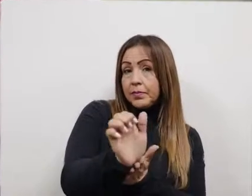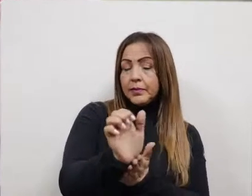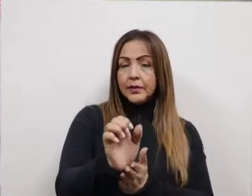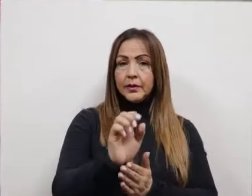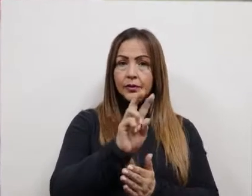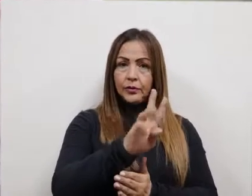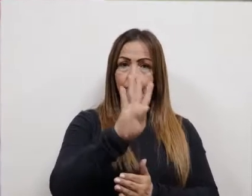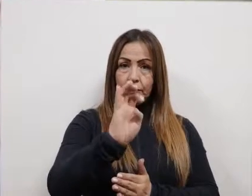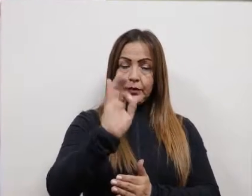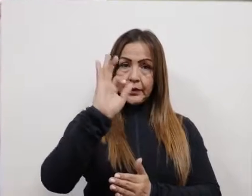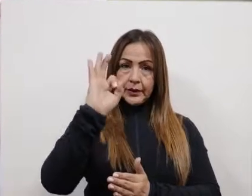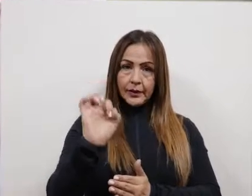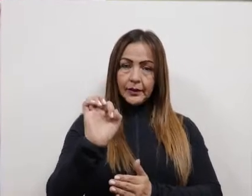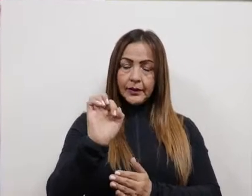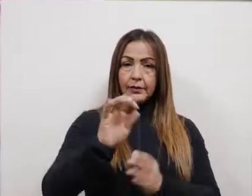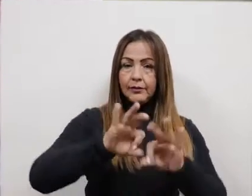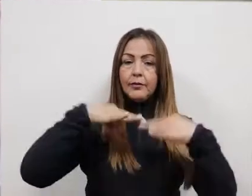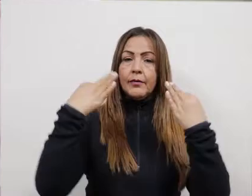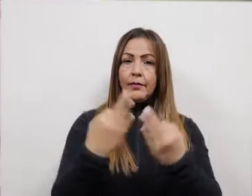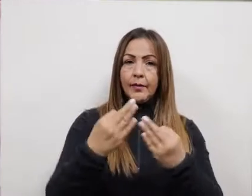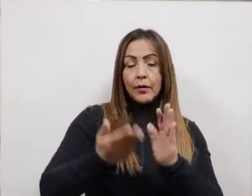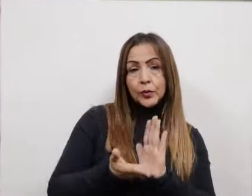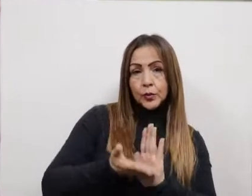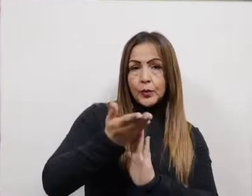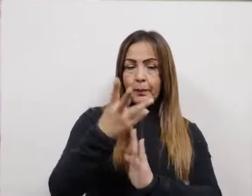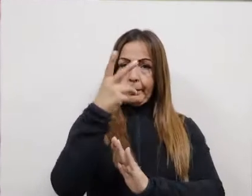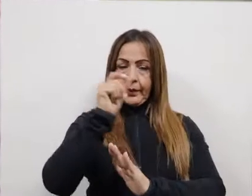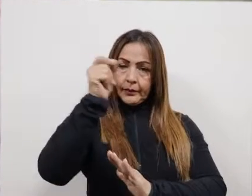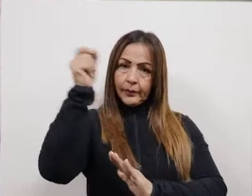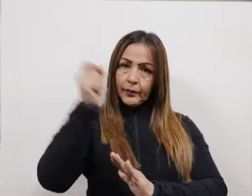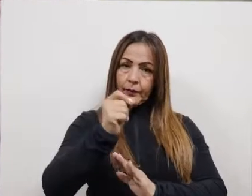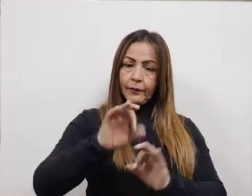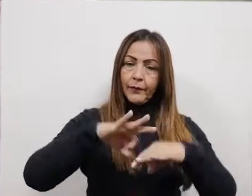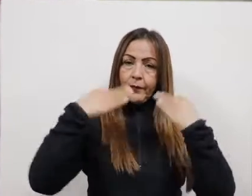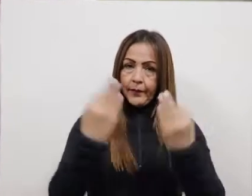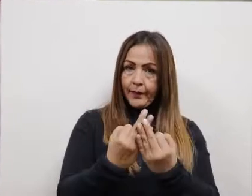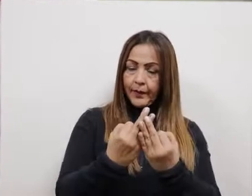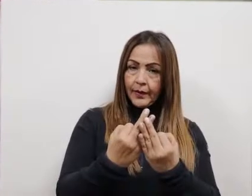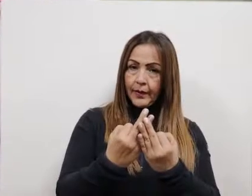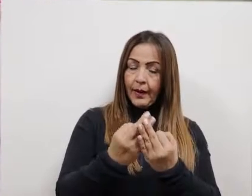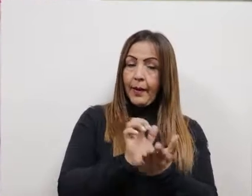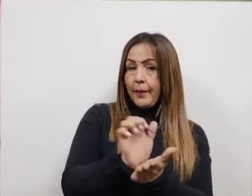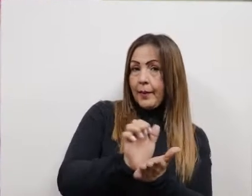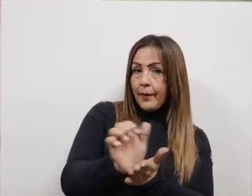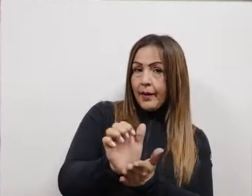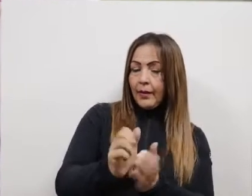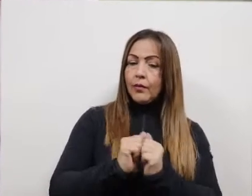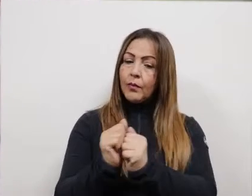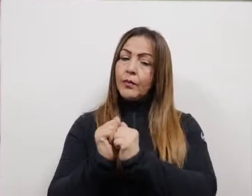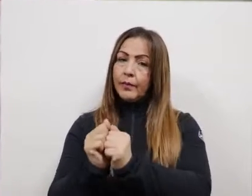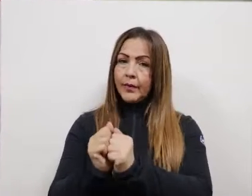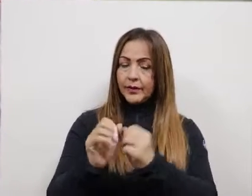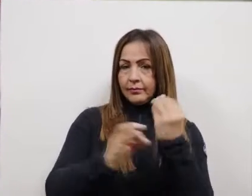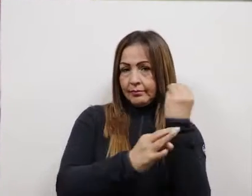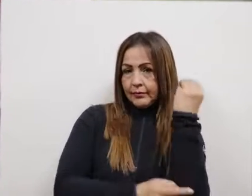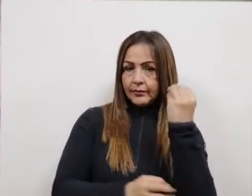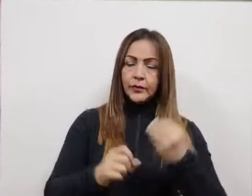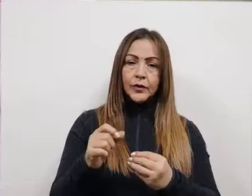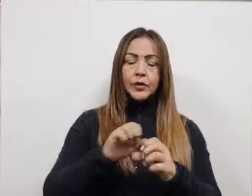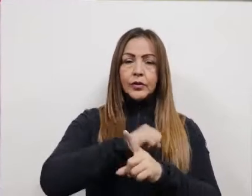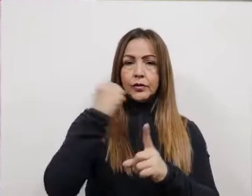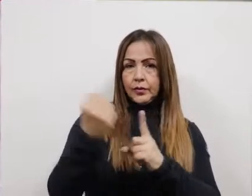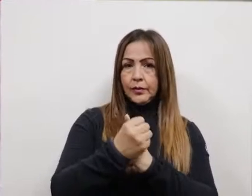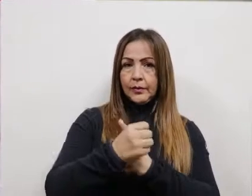realizaron 183 seguimientos a 93 familias, aumentando así en un 20% la cobertura a las familias víctimas con acciones de